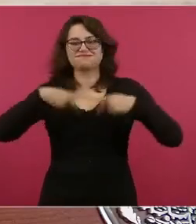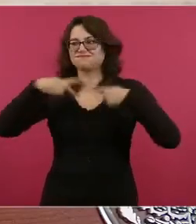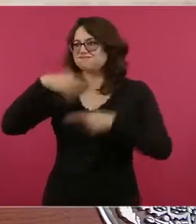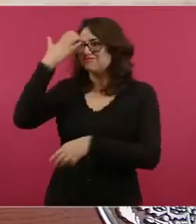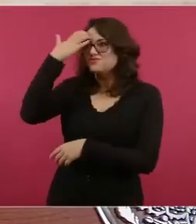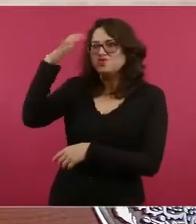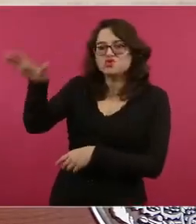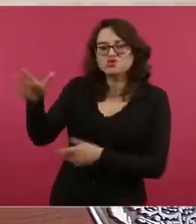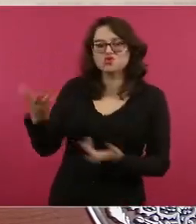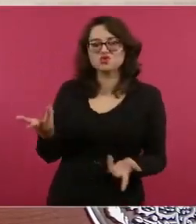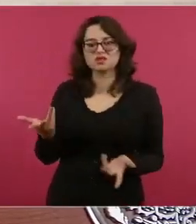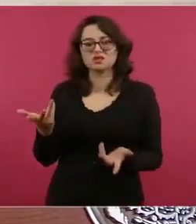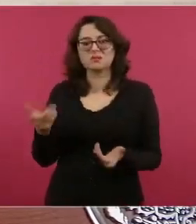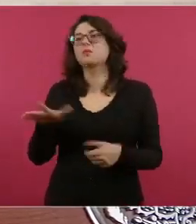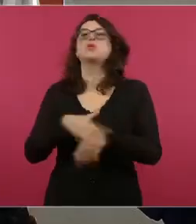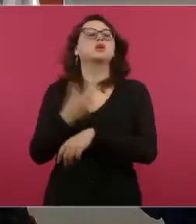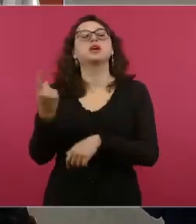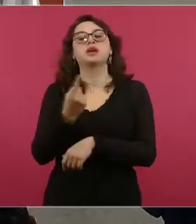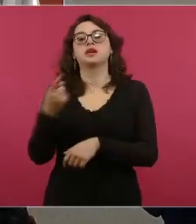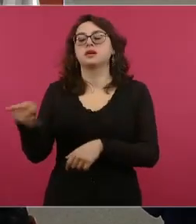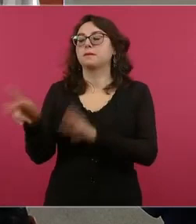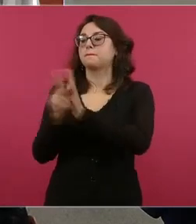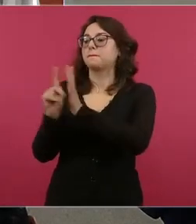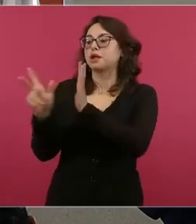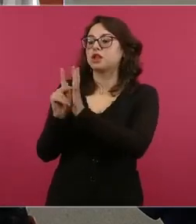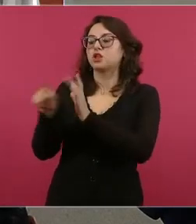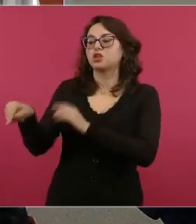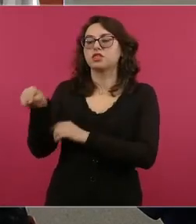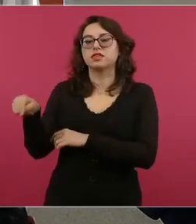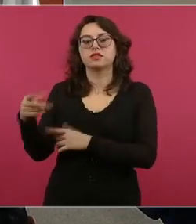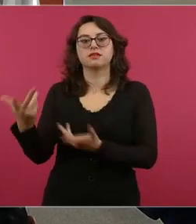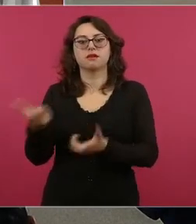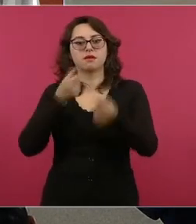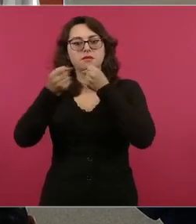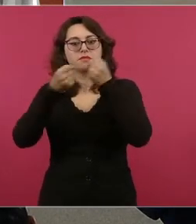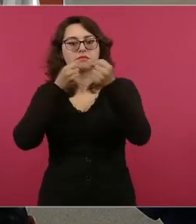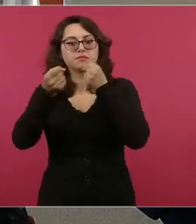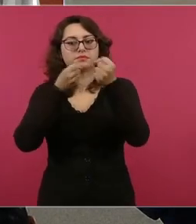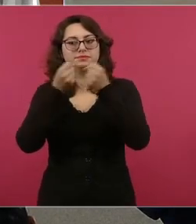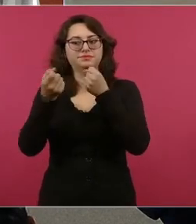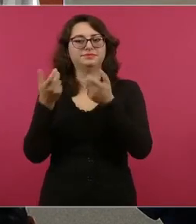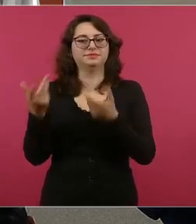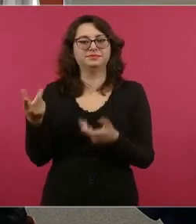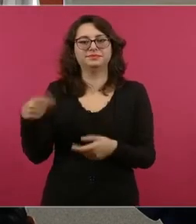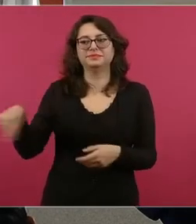sala nuestra aquí le pusimos Daniel Cabrera